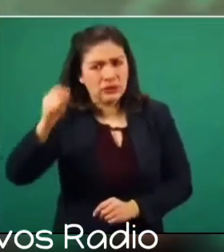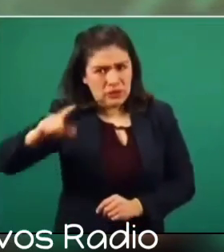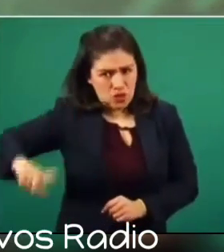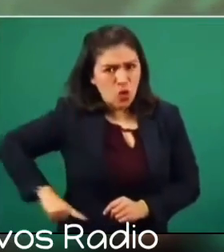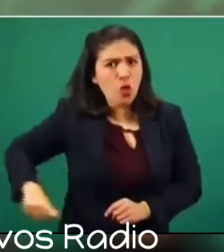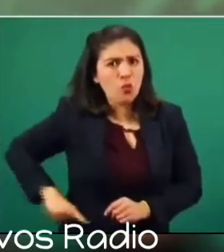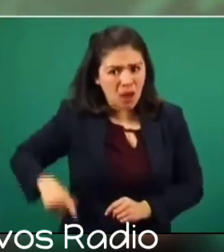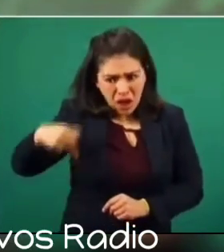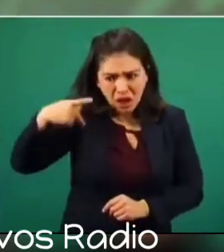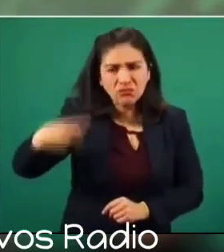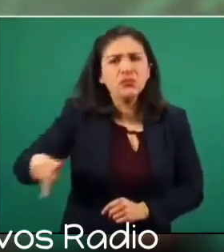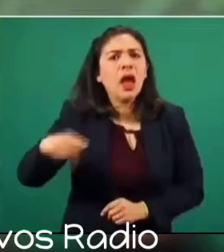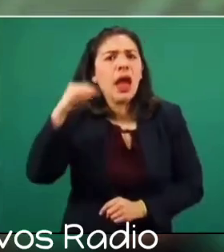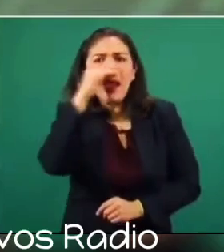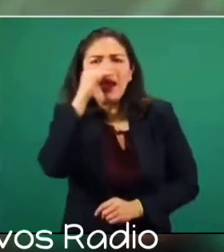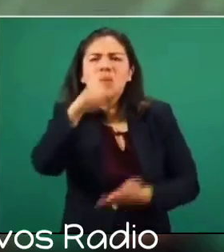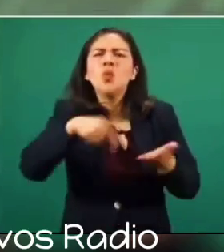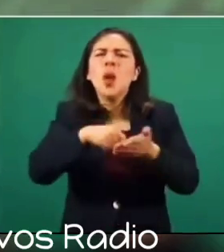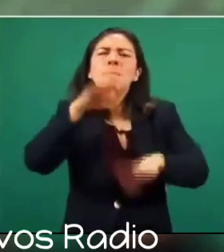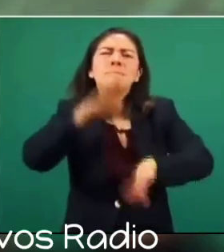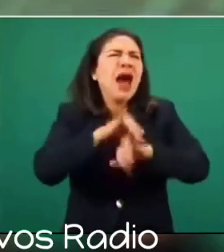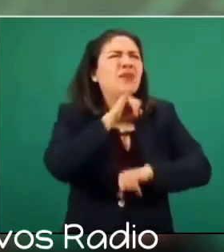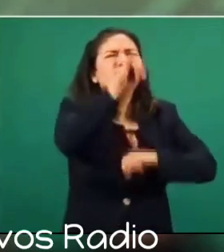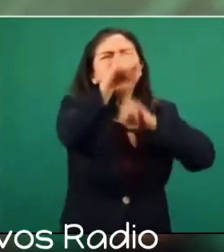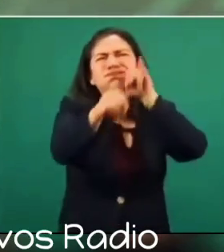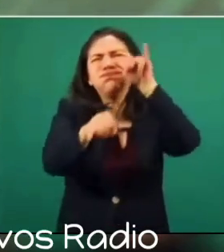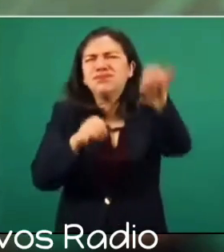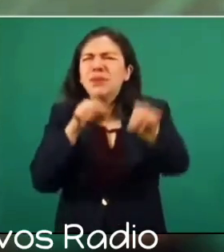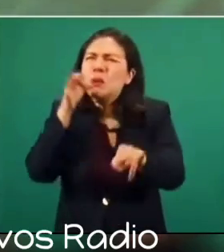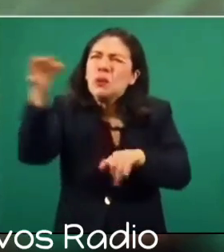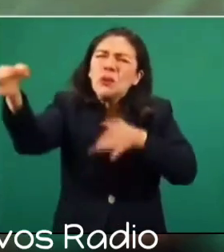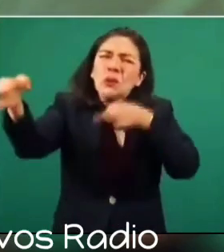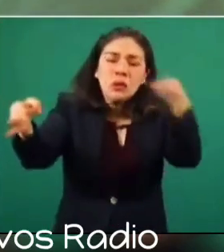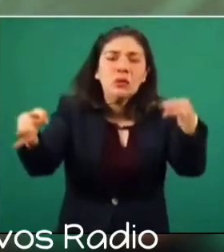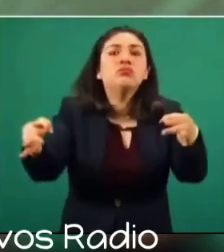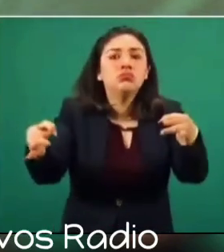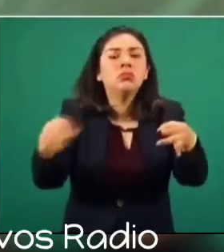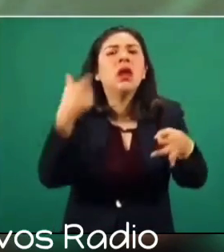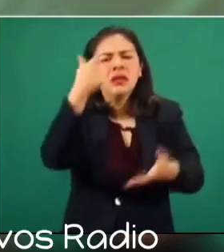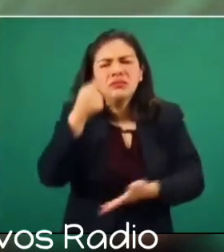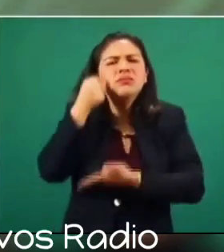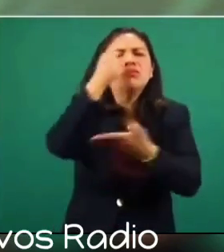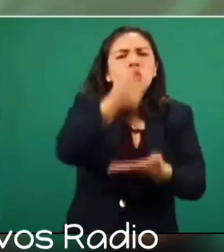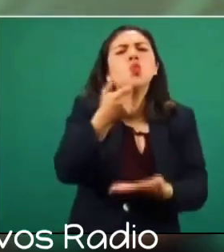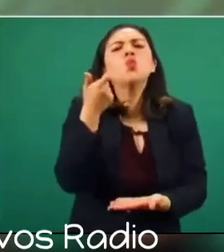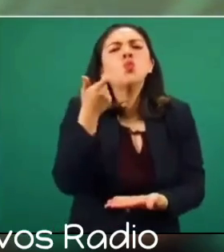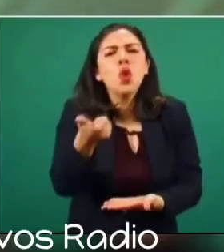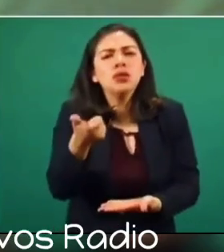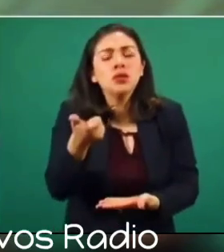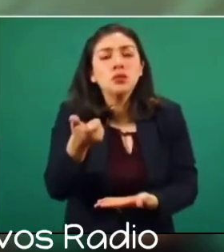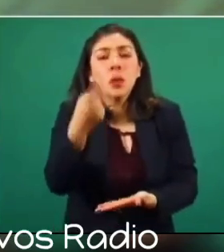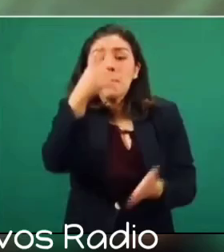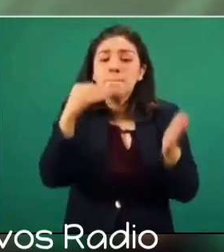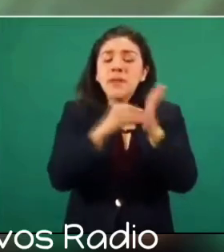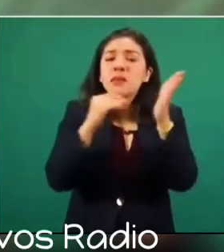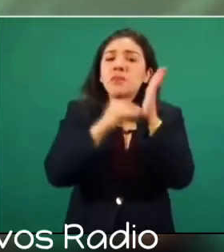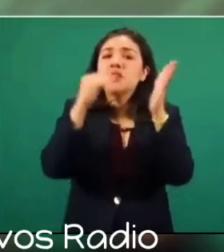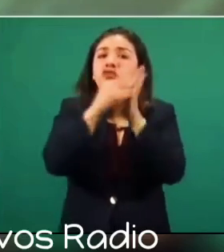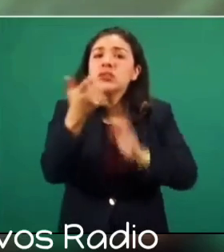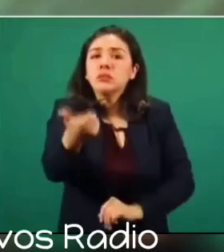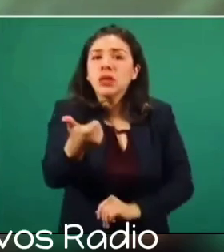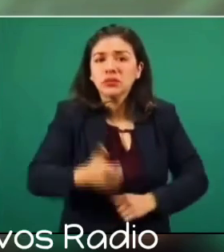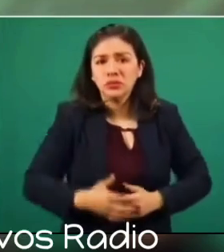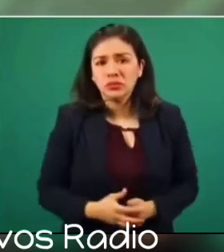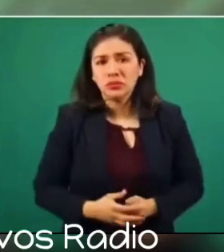gratuitas, en los lugares más apartados. ¿Cuánto es el presupuesto? Mil millones de pesos.